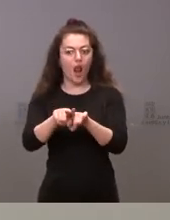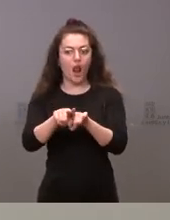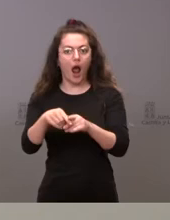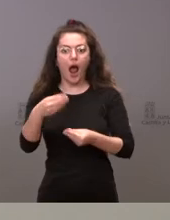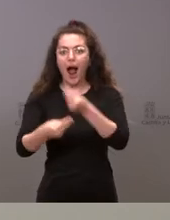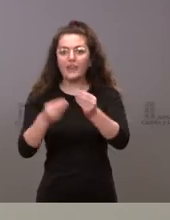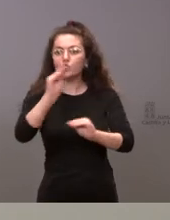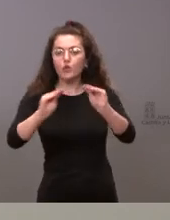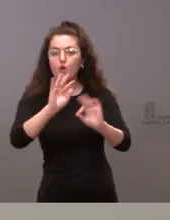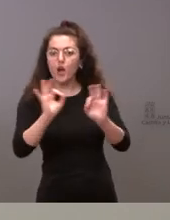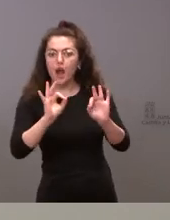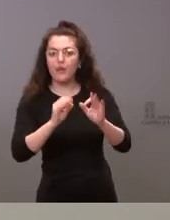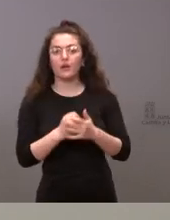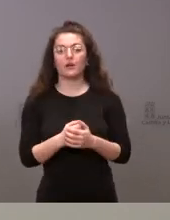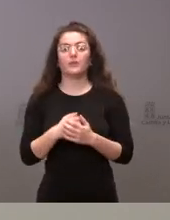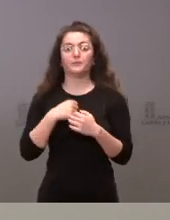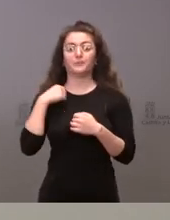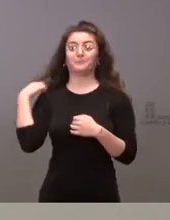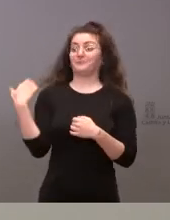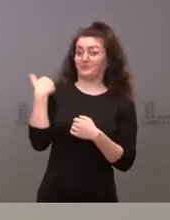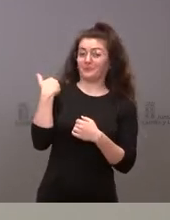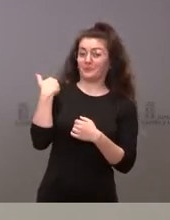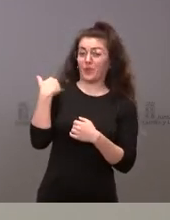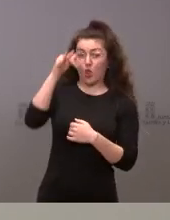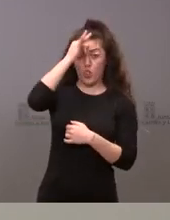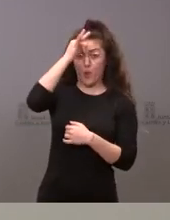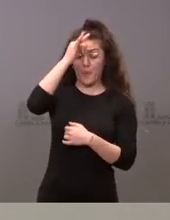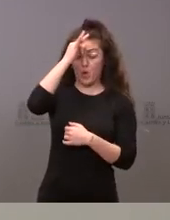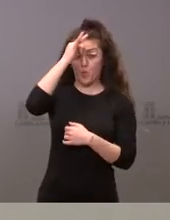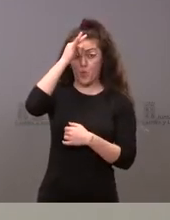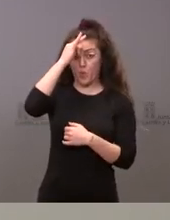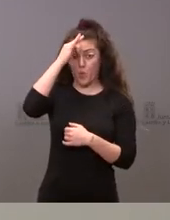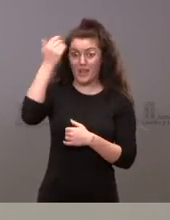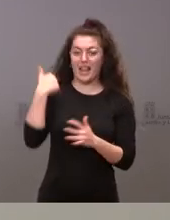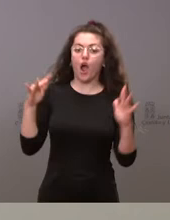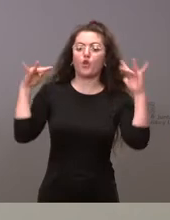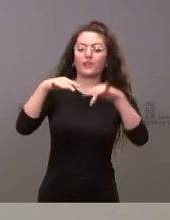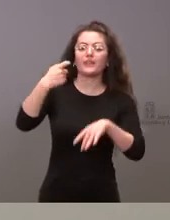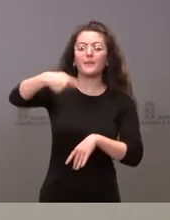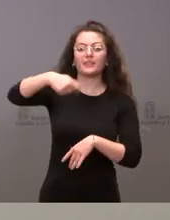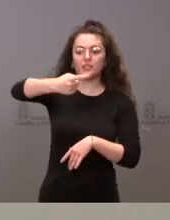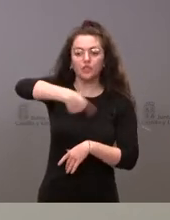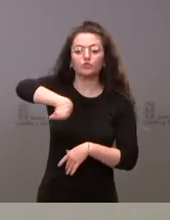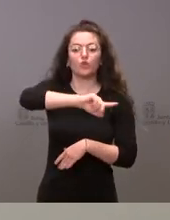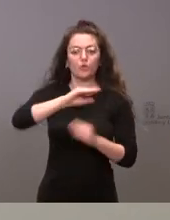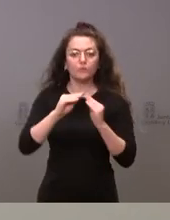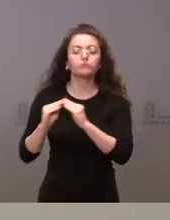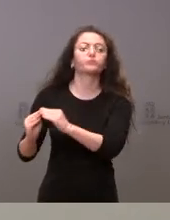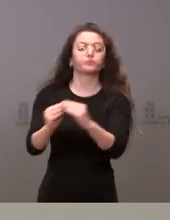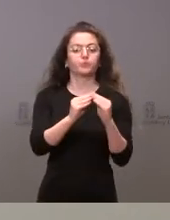el domingo se celebró la conferencia de presidentes ahí todos estábamos de acuerdo y una declaración en ese sentido